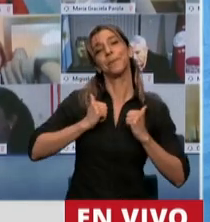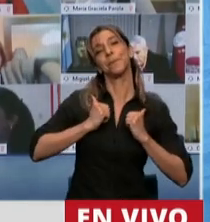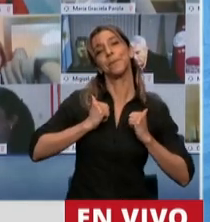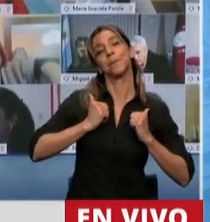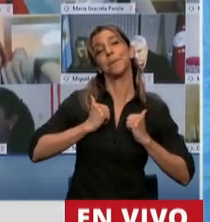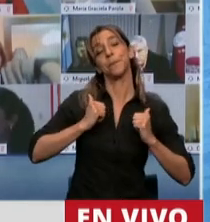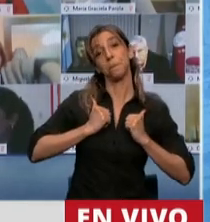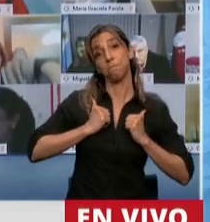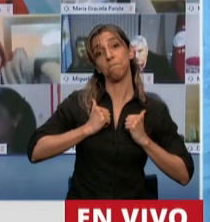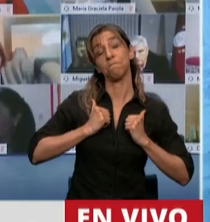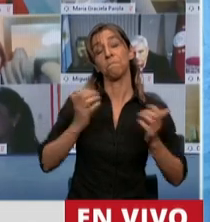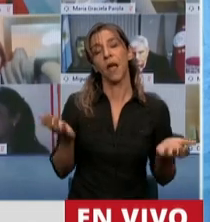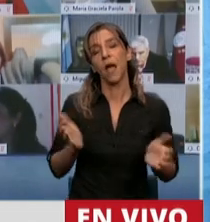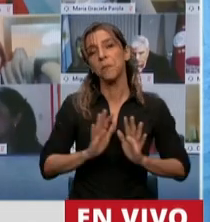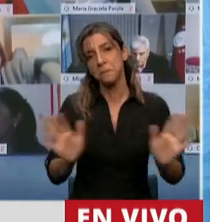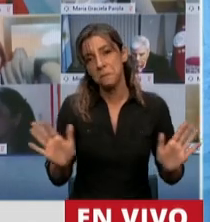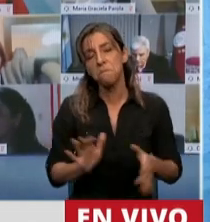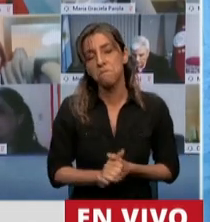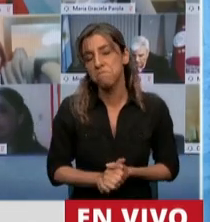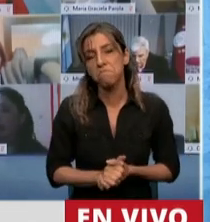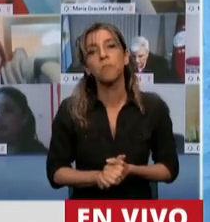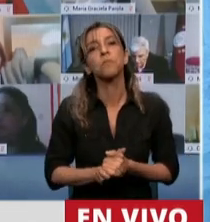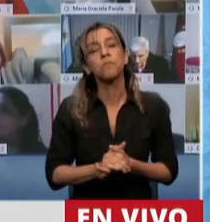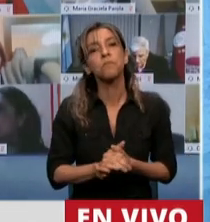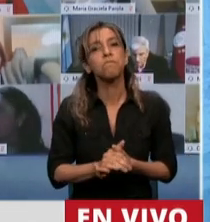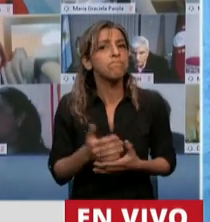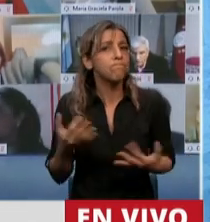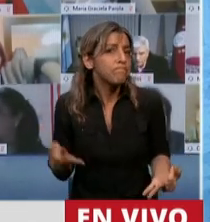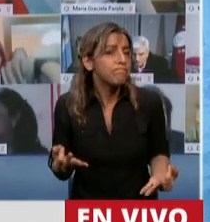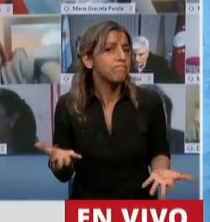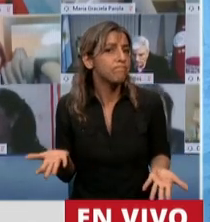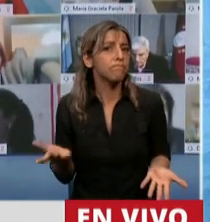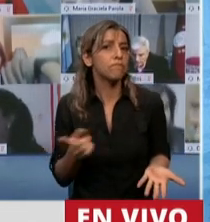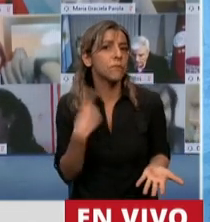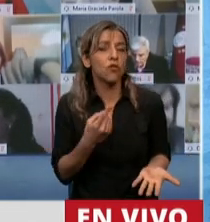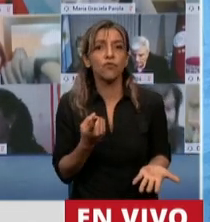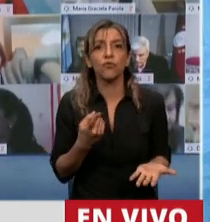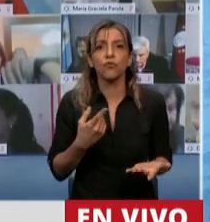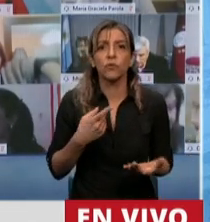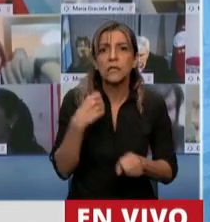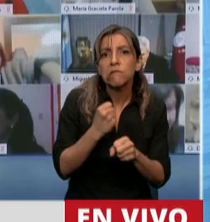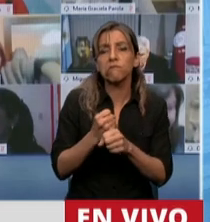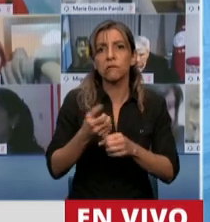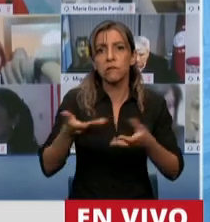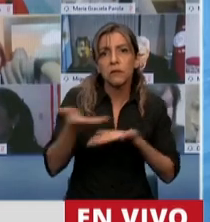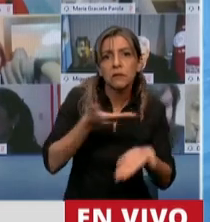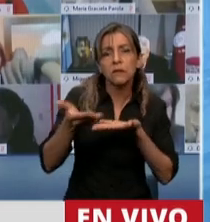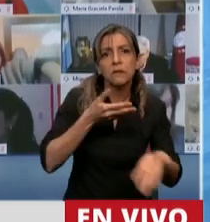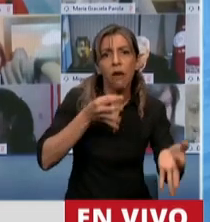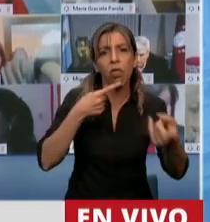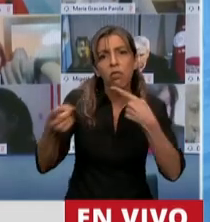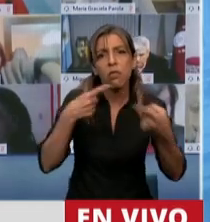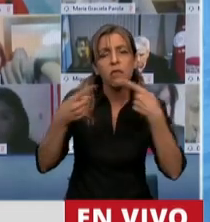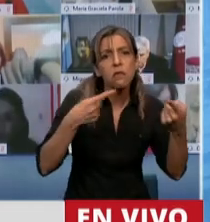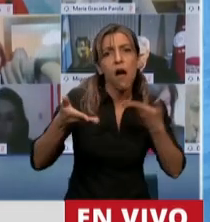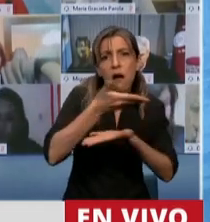resultado esperado en el sentido de que no pudimos convencer al bloque de Cambiemos de que esta